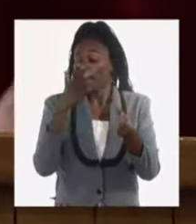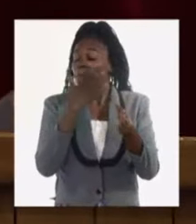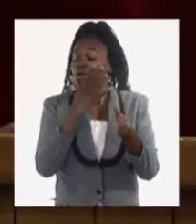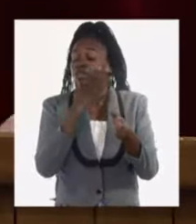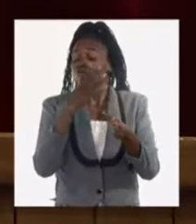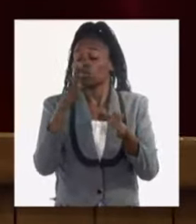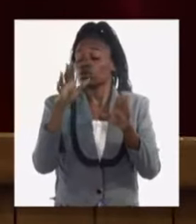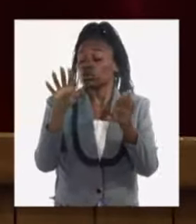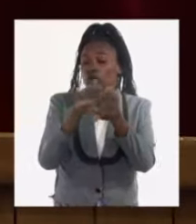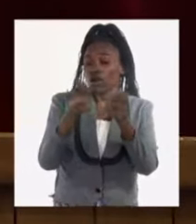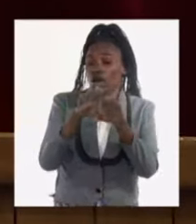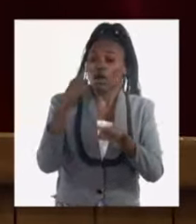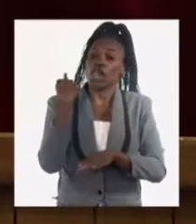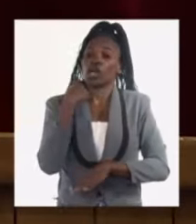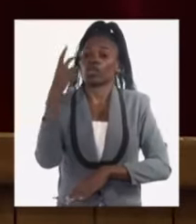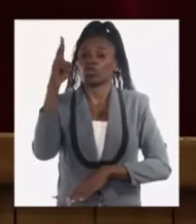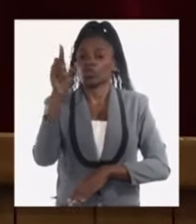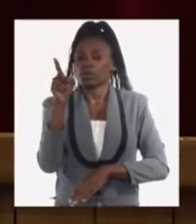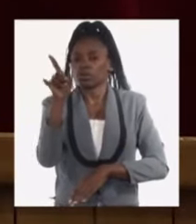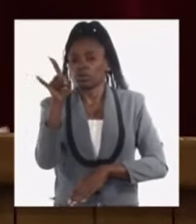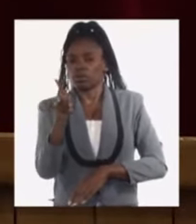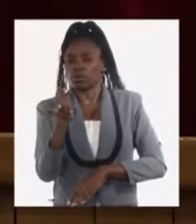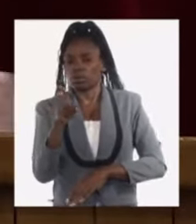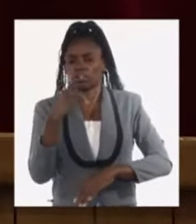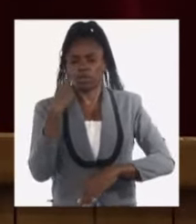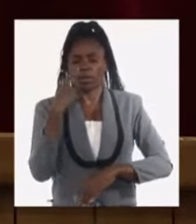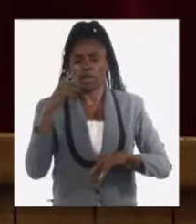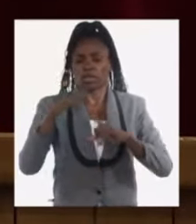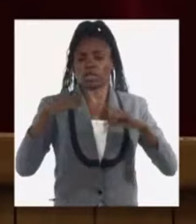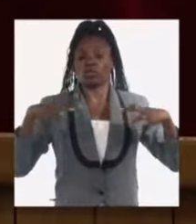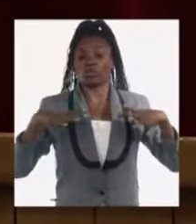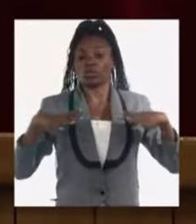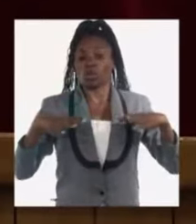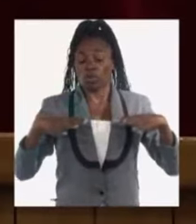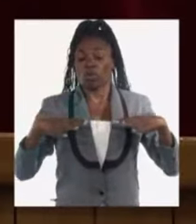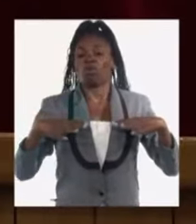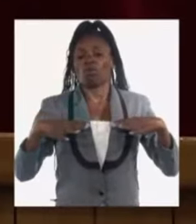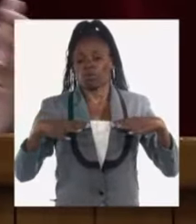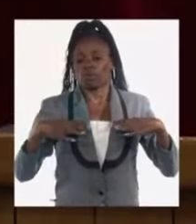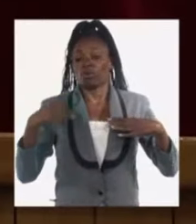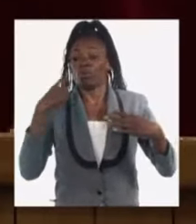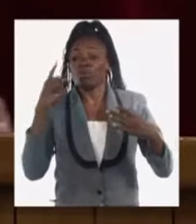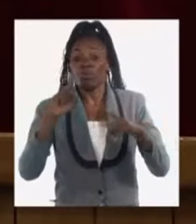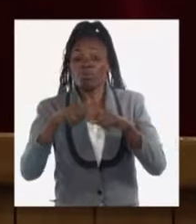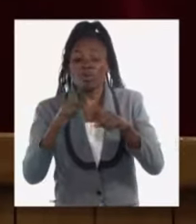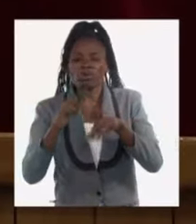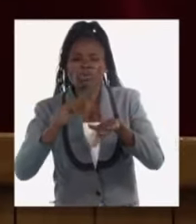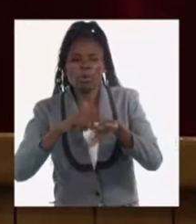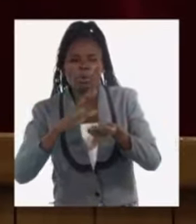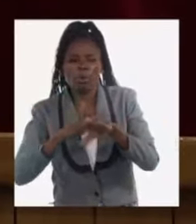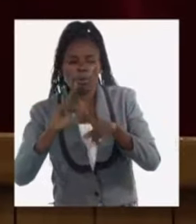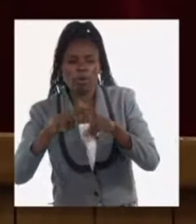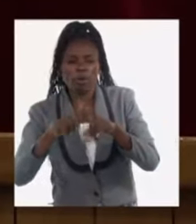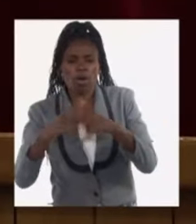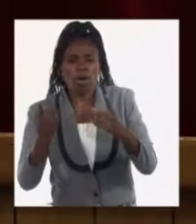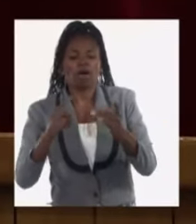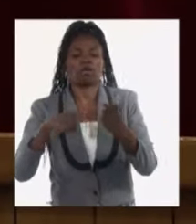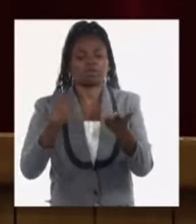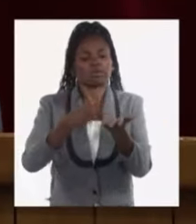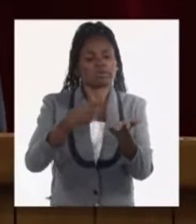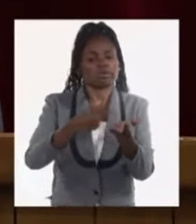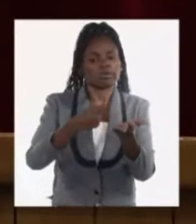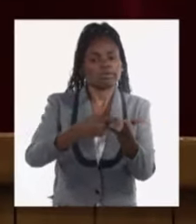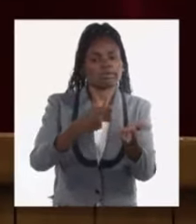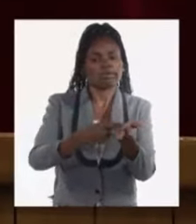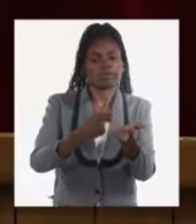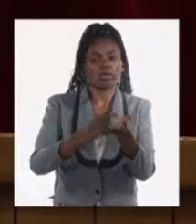bueno, un papel, un peso, lo tiene la actividad del turismo, no solamente por lo que directamente ingresa, sino por lo que representa para el resto de la economía en su